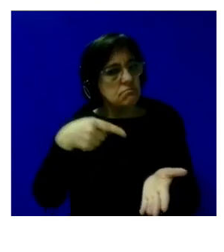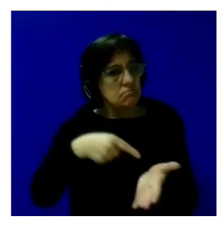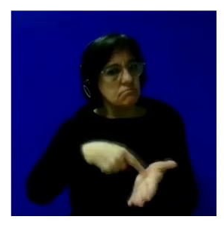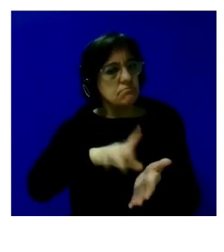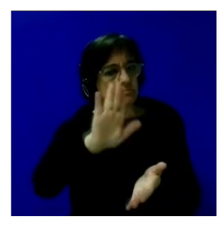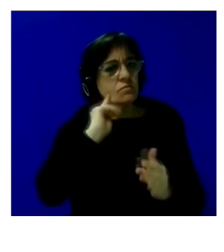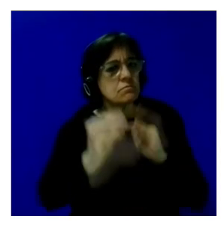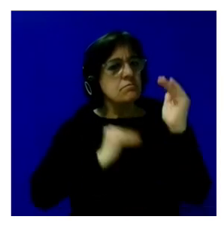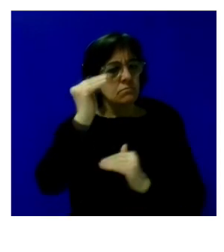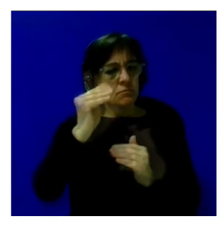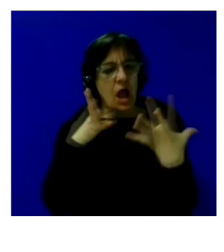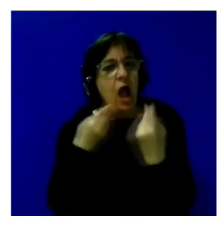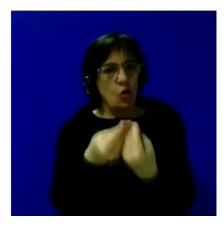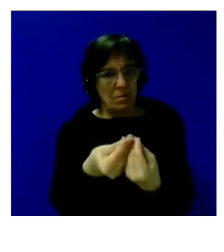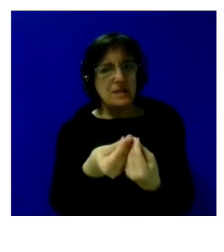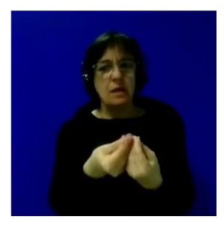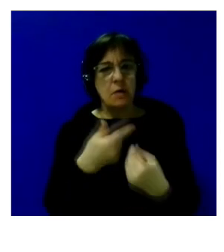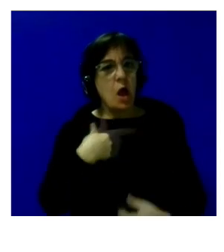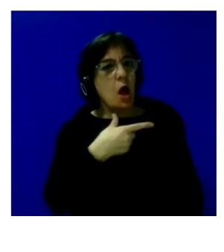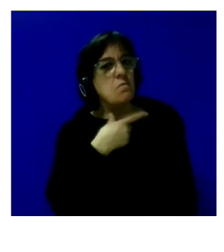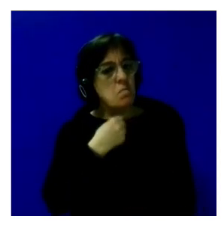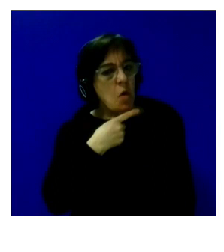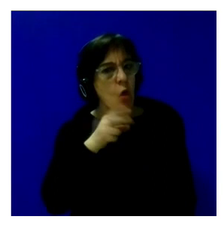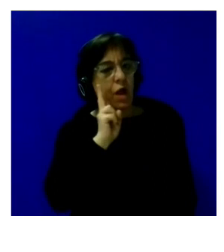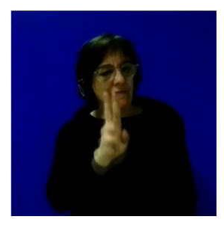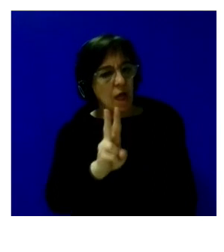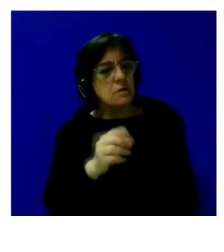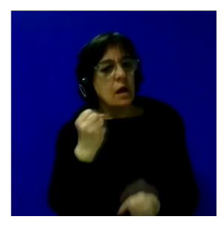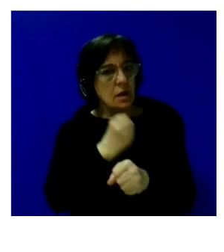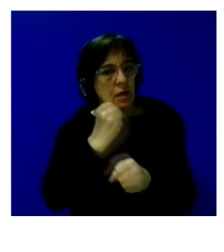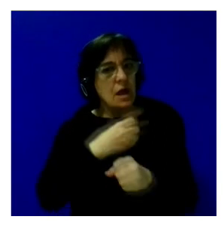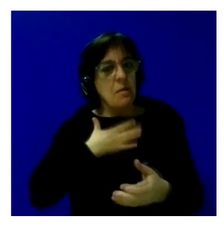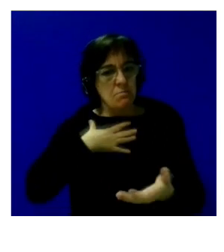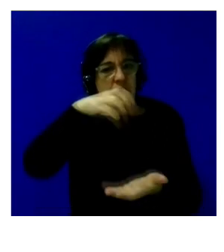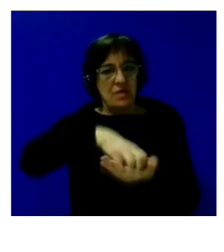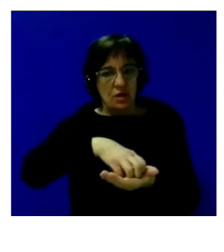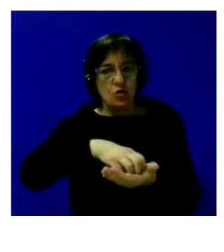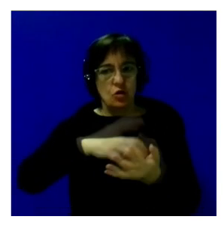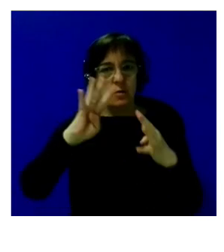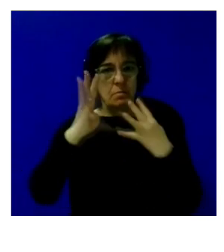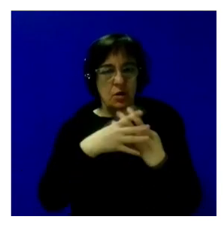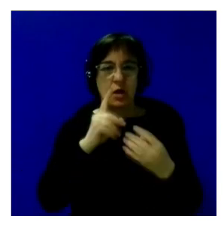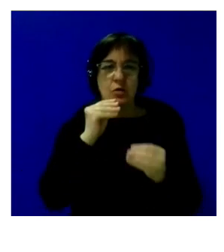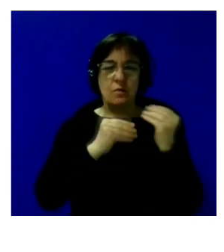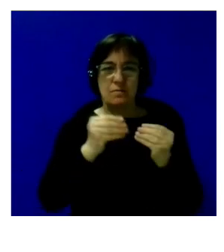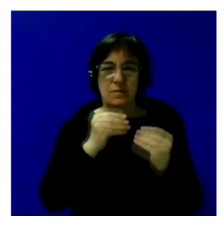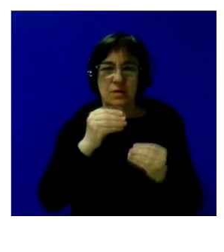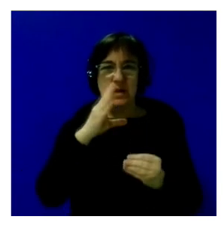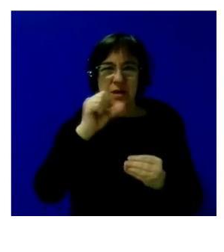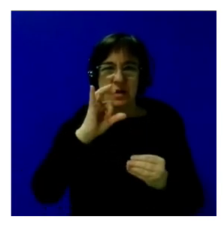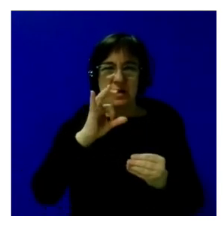fueran superando les acompañaba y me gustaba mucho como verla trabajar en el centro penitenciario tuvimos un caso en el CIS Sergio